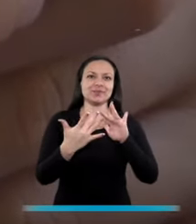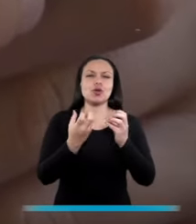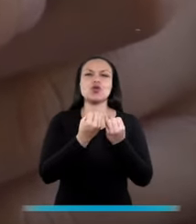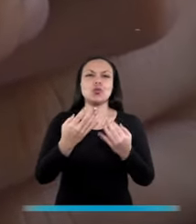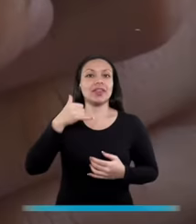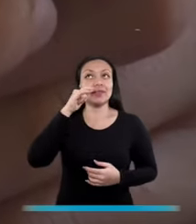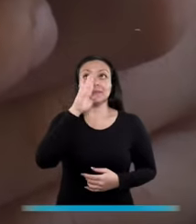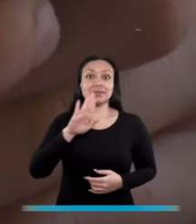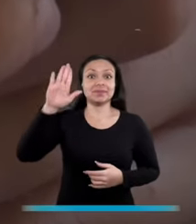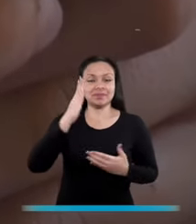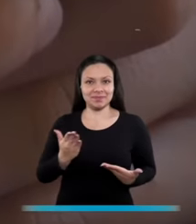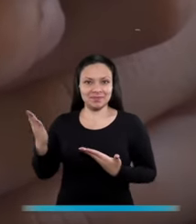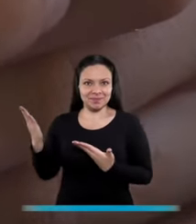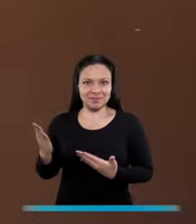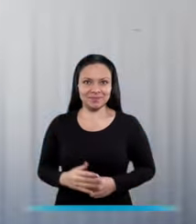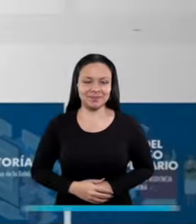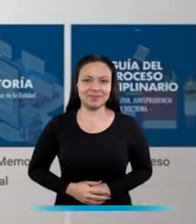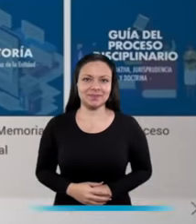018940808